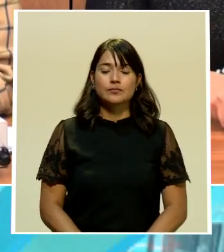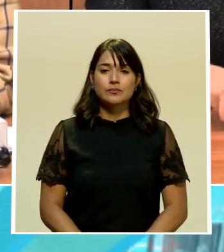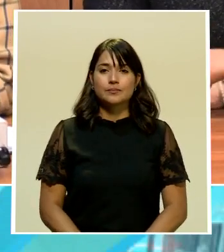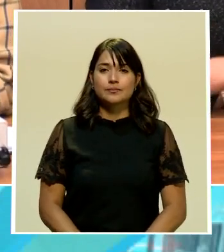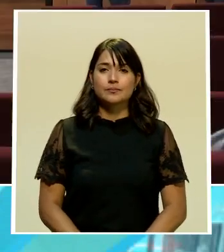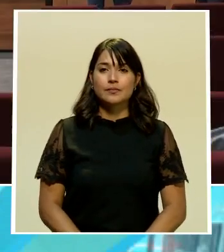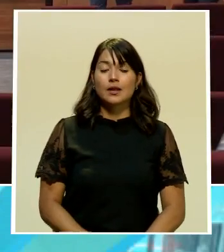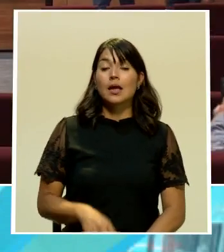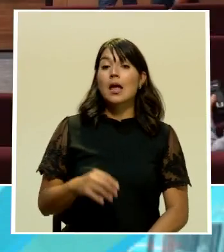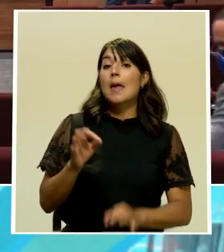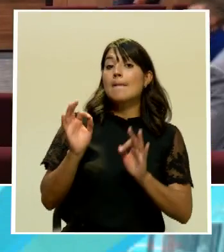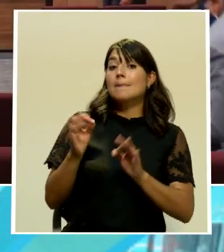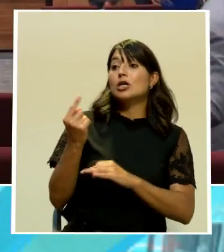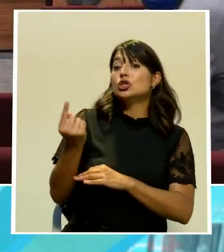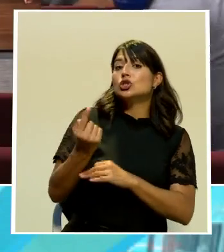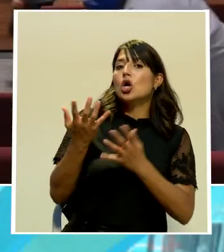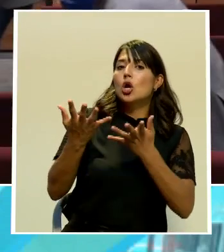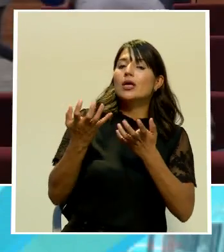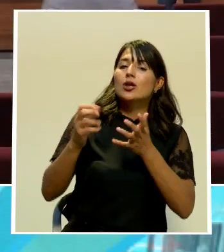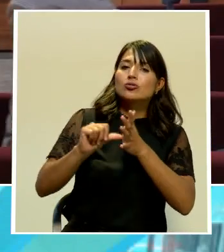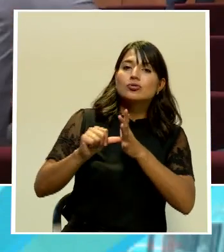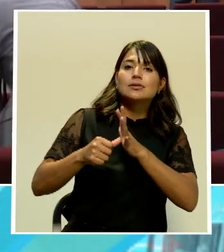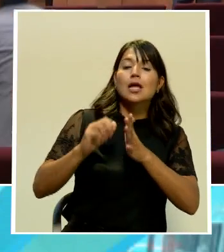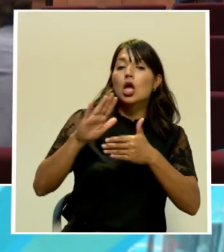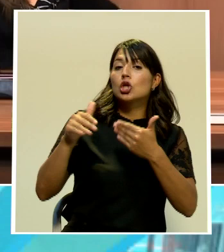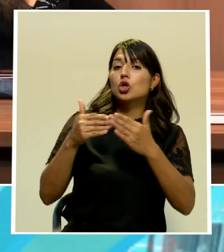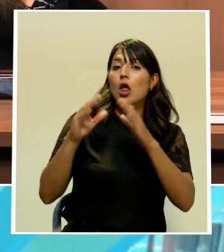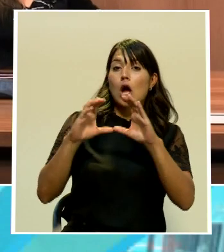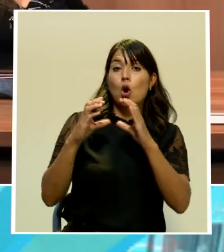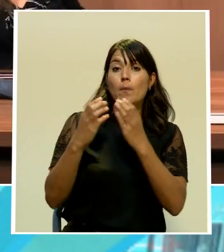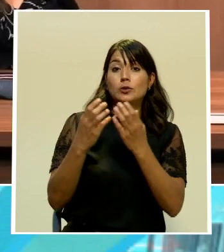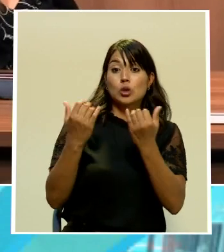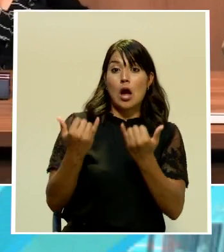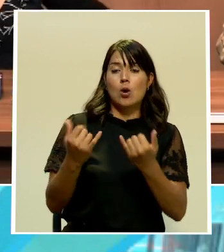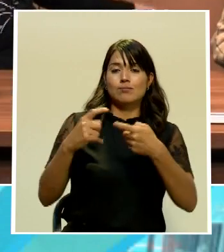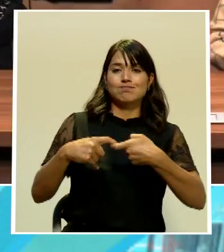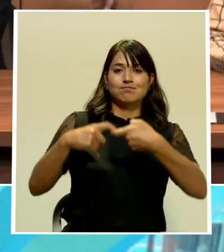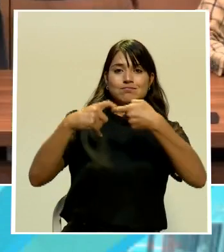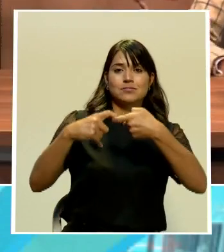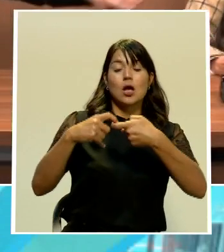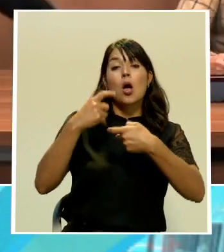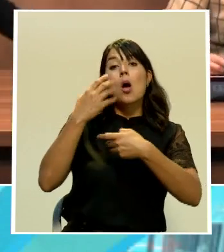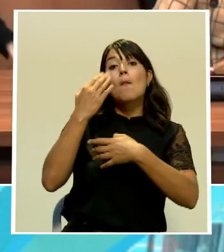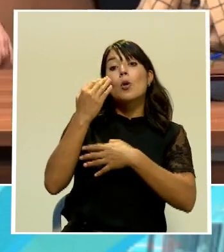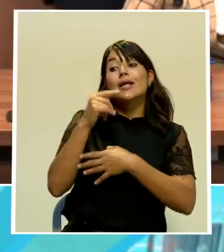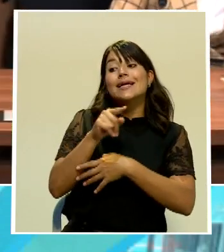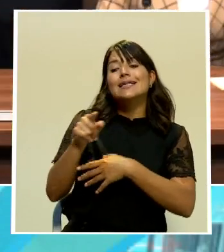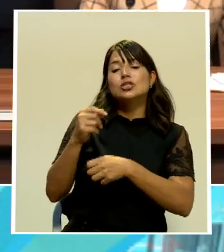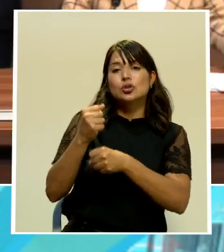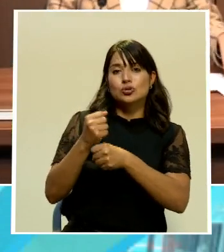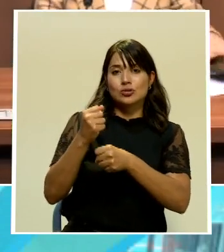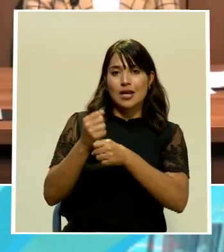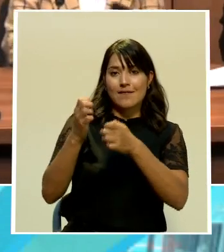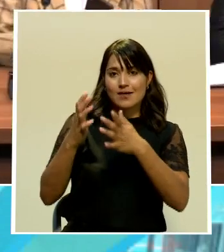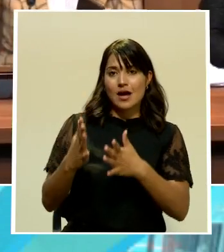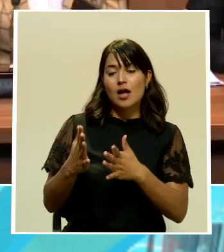bien nada más recalcar que todas las comisiones están suspendidas debido a que estos funcionarios tenían su trabajo en